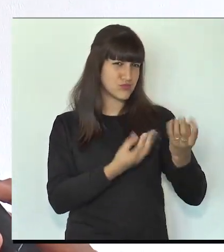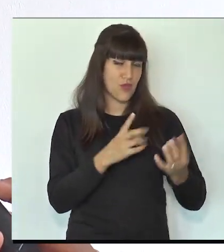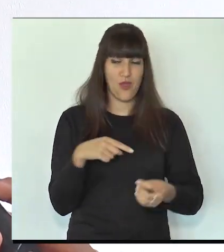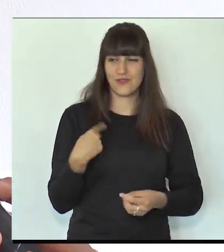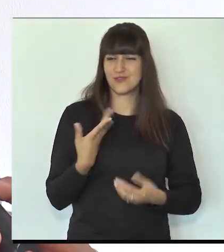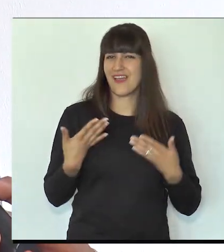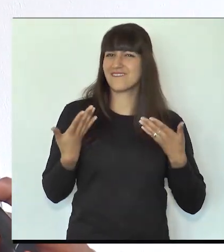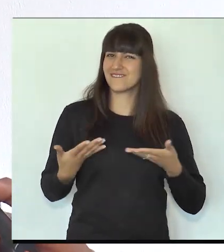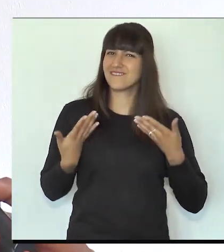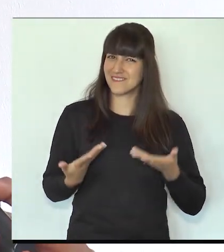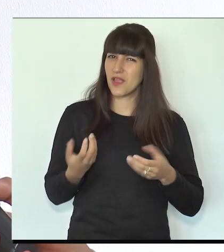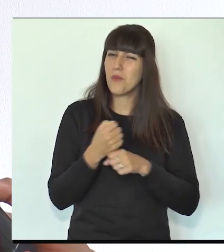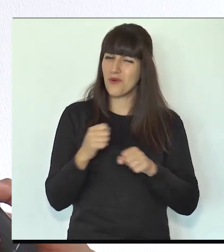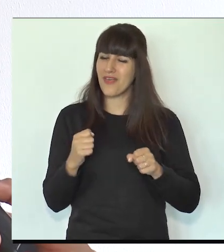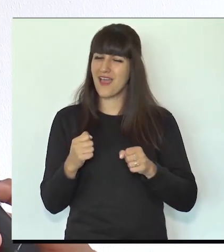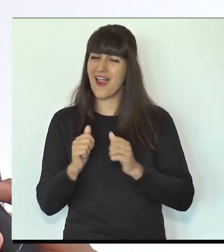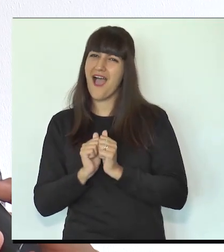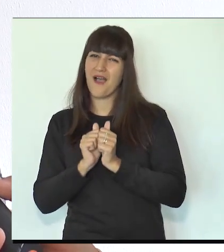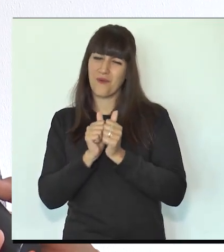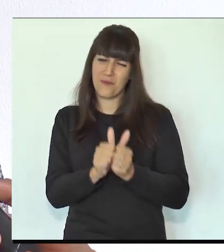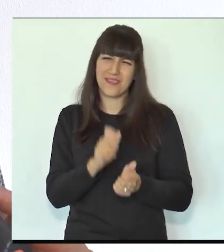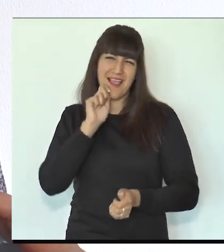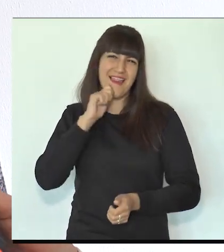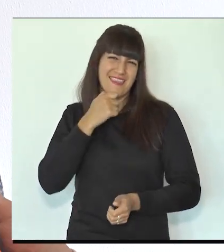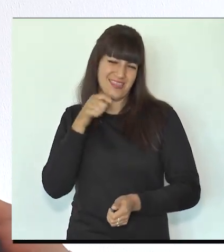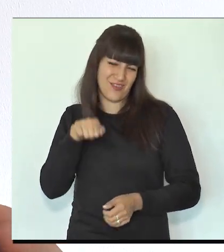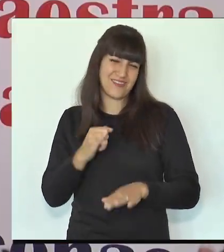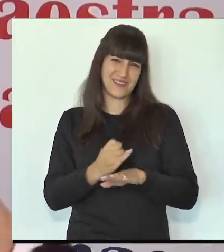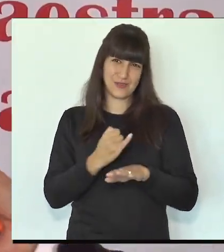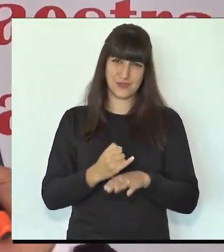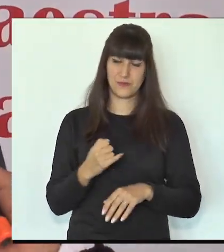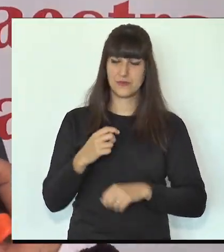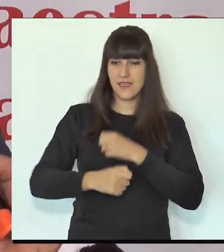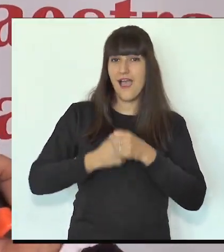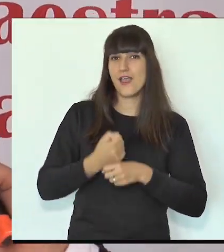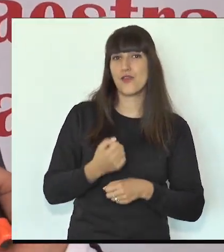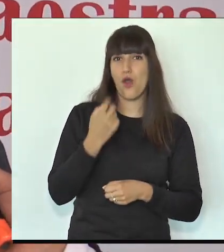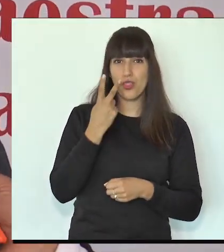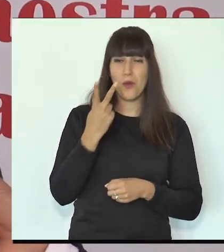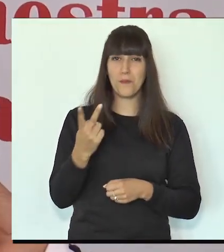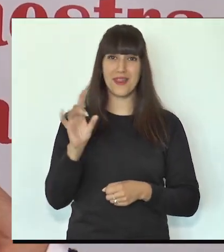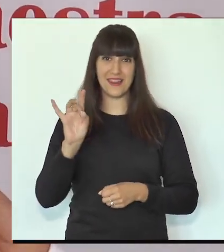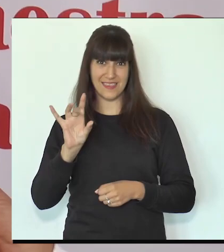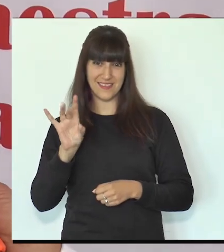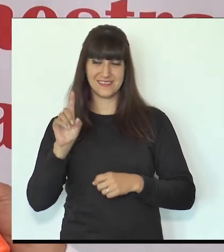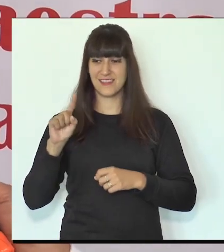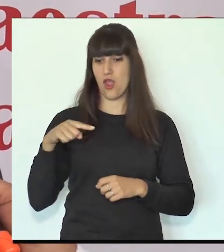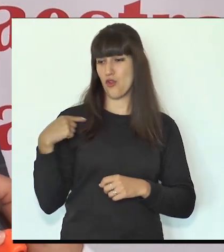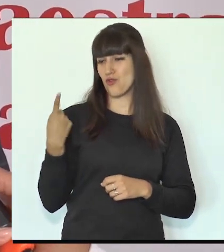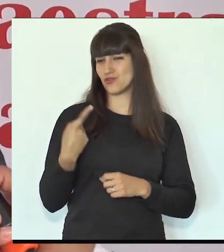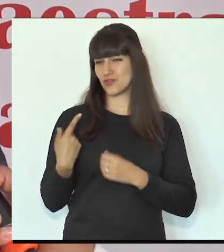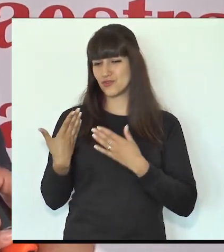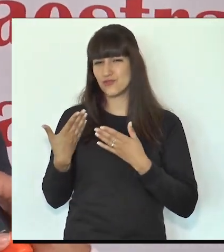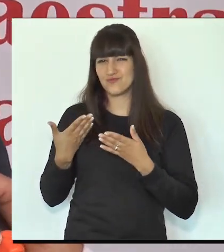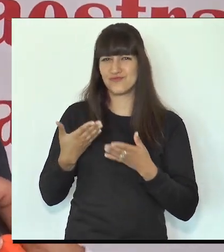así que estamos más que felices de poder ser parte de esto tan lindo que es Juana Guerra. Desde el 2015 que nosotros ocupamos este lugar,